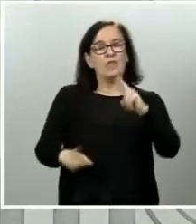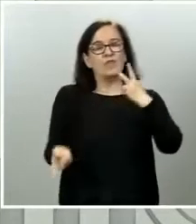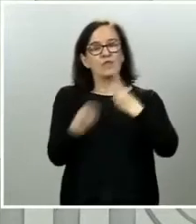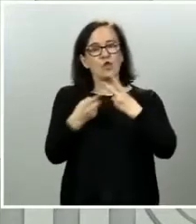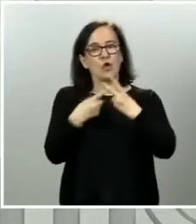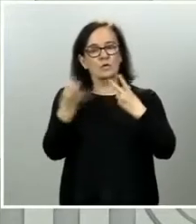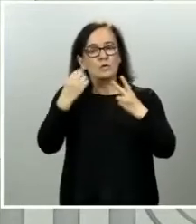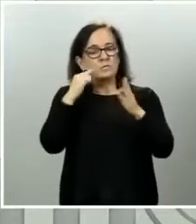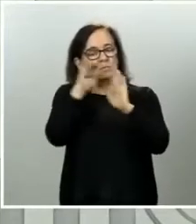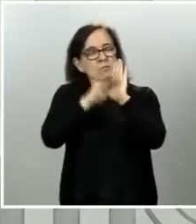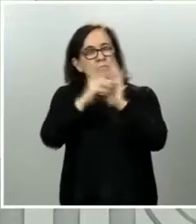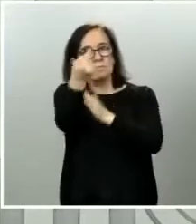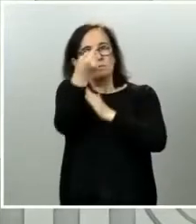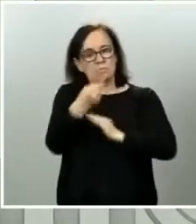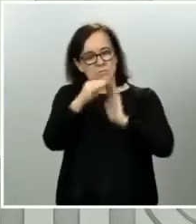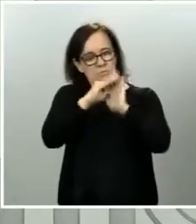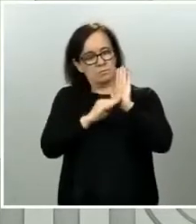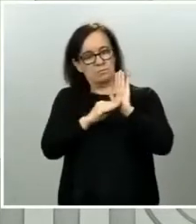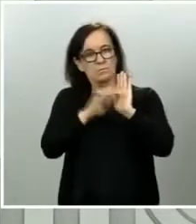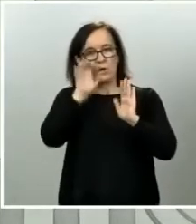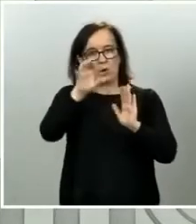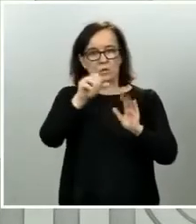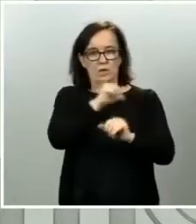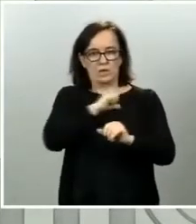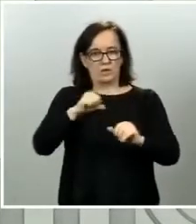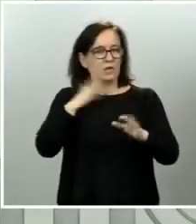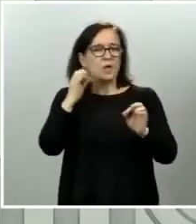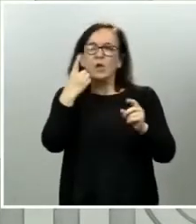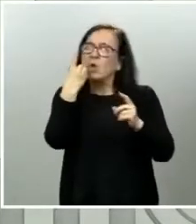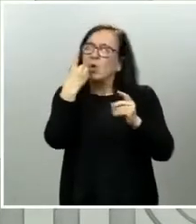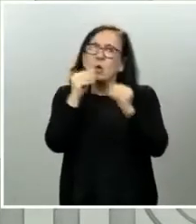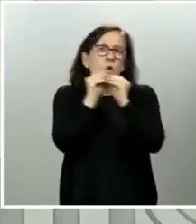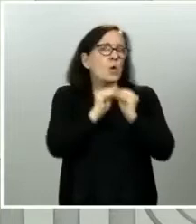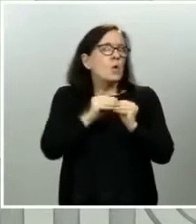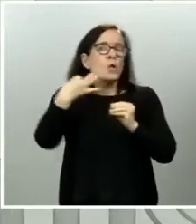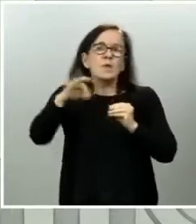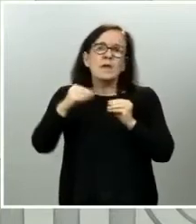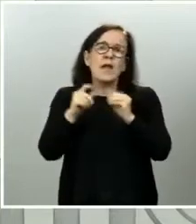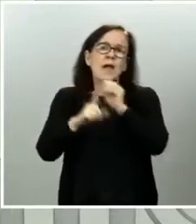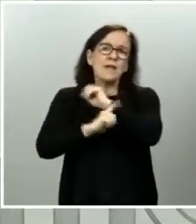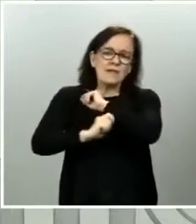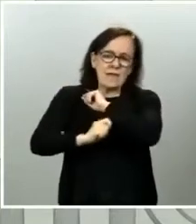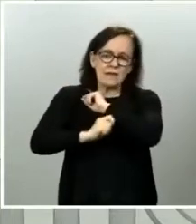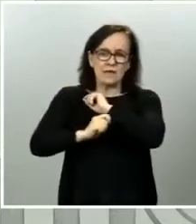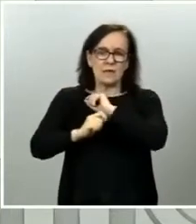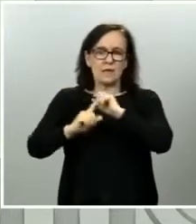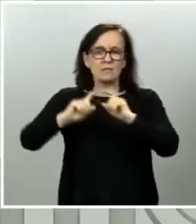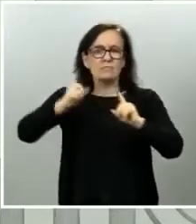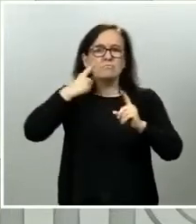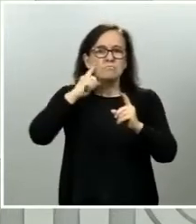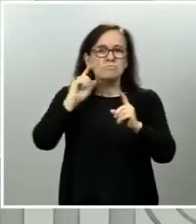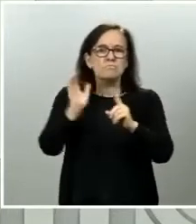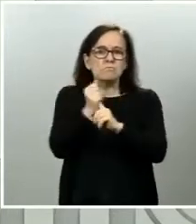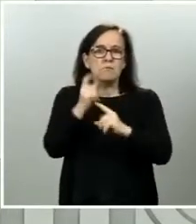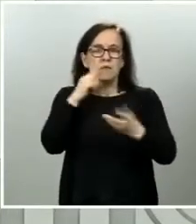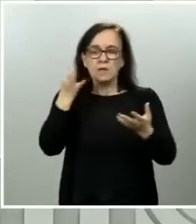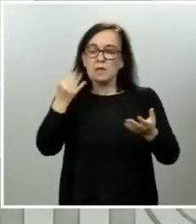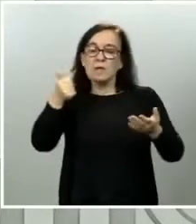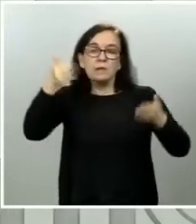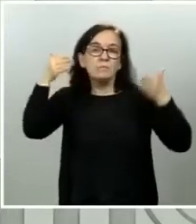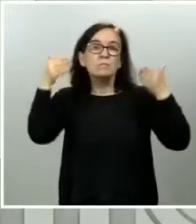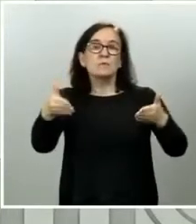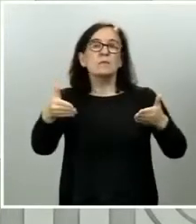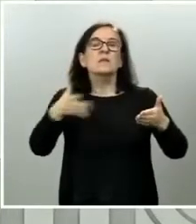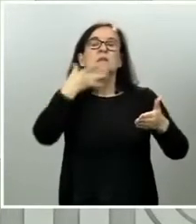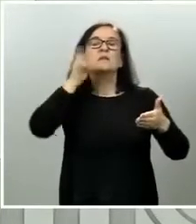indicaciones que le dé la comunidad autónoma. Vamos a tener una única estrategia de diagnóstico, una única estrategia de diagnóstico que va a ser dirigida por la autoridad